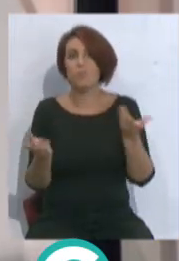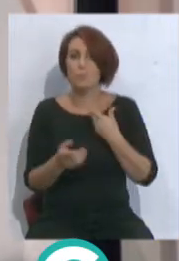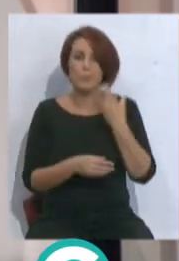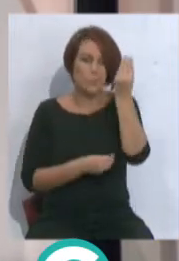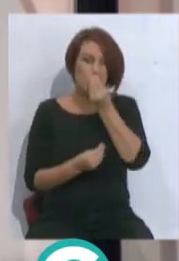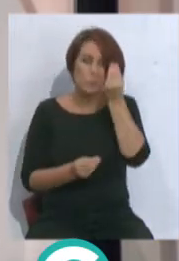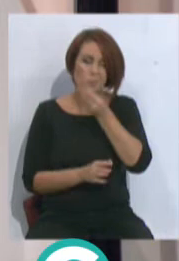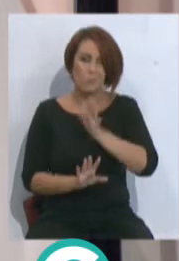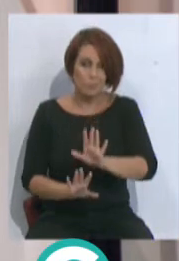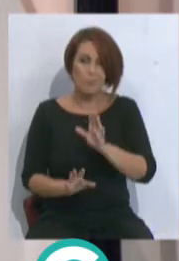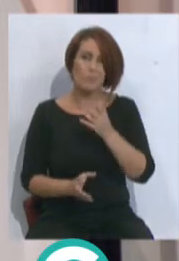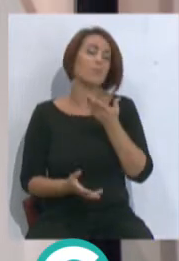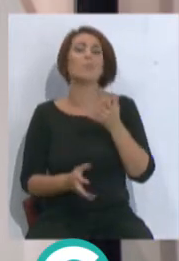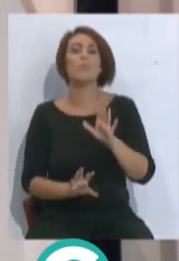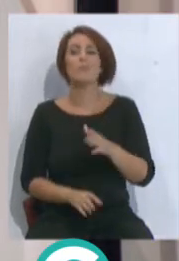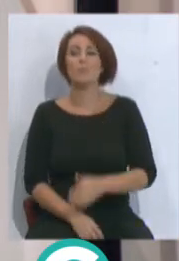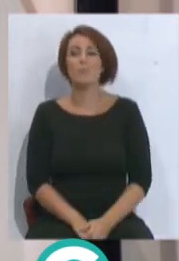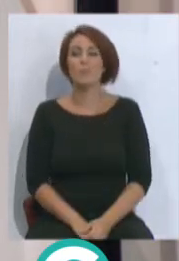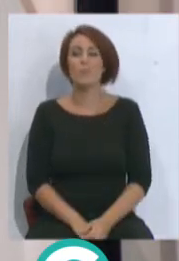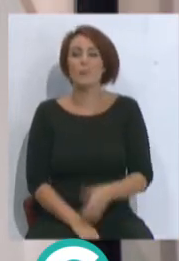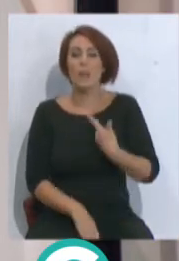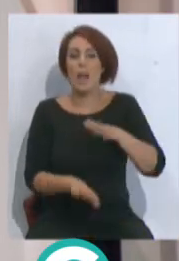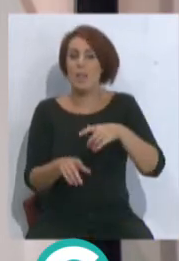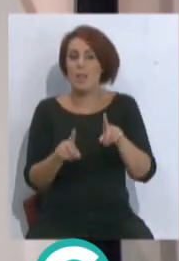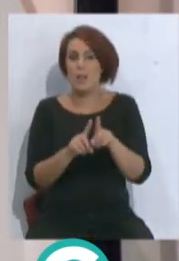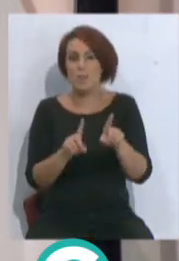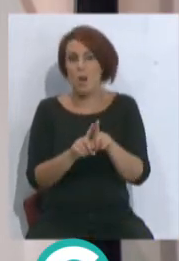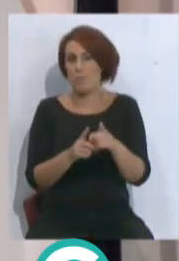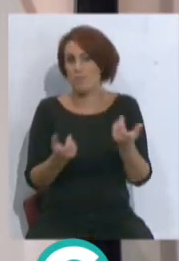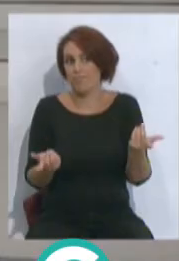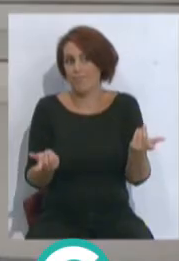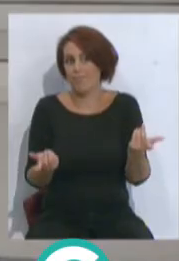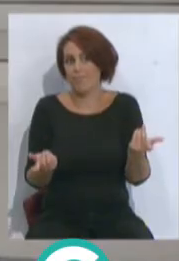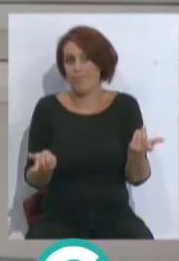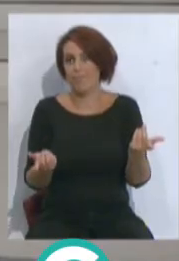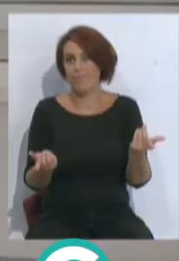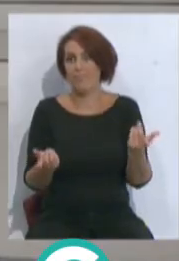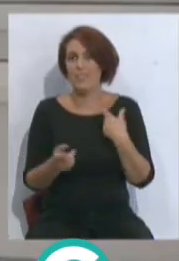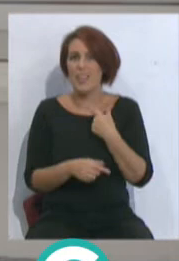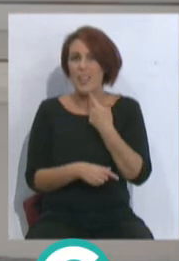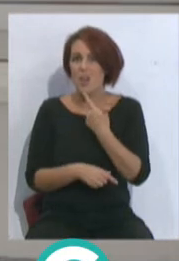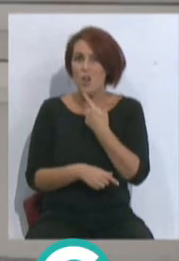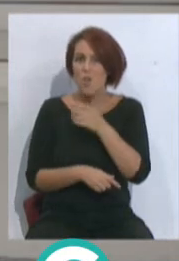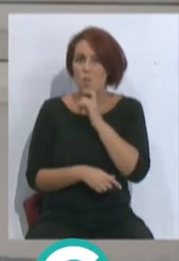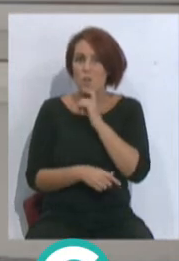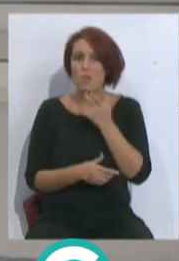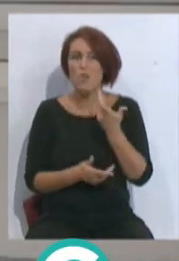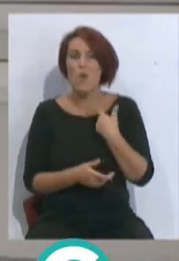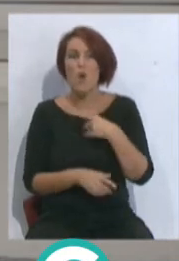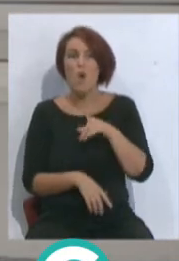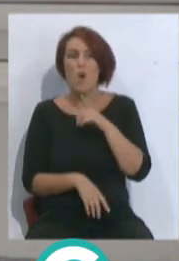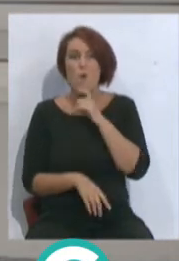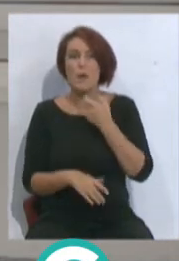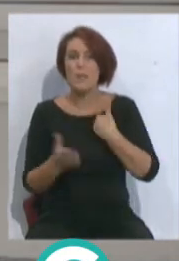considerándolo. Pero bueno, que... ¿Cádiz está como el que más, vamos? Cádiz está como... ¿Cómo dijiste? Como el que más. ¿Cómo el que